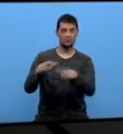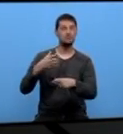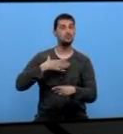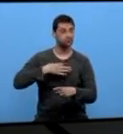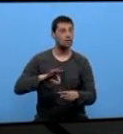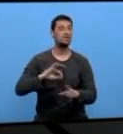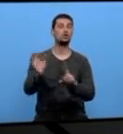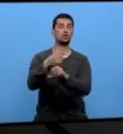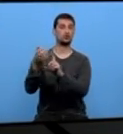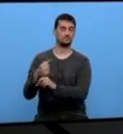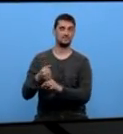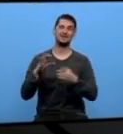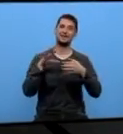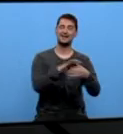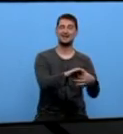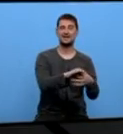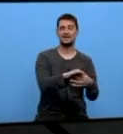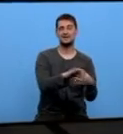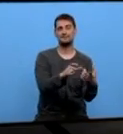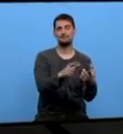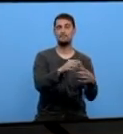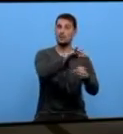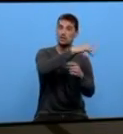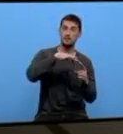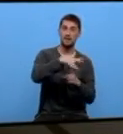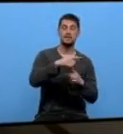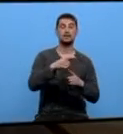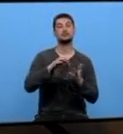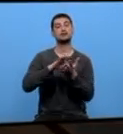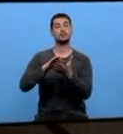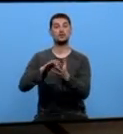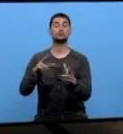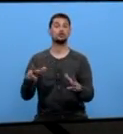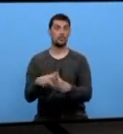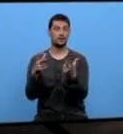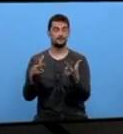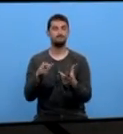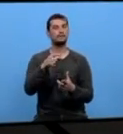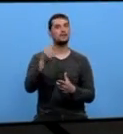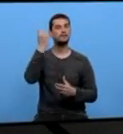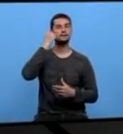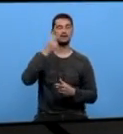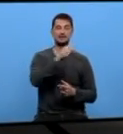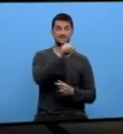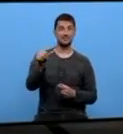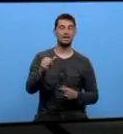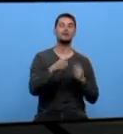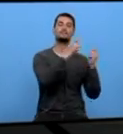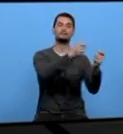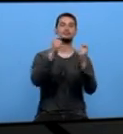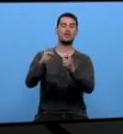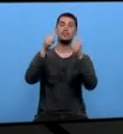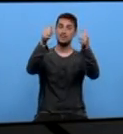laborais na provincia que son os relativos ao medio ambiente e os servicios sociais. Esta semana a fixo se entrega dos diplomas